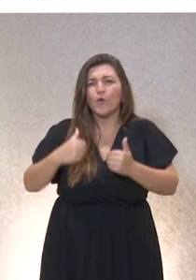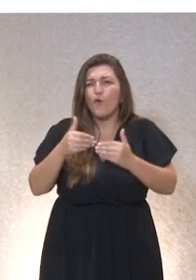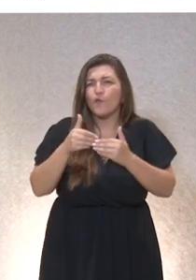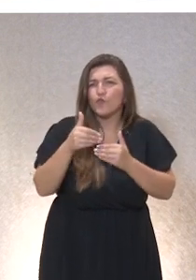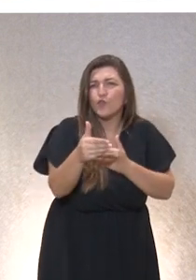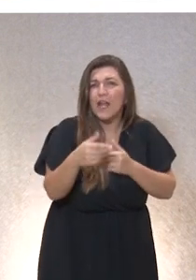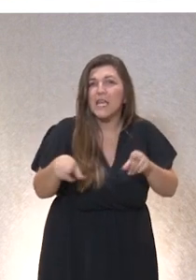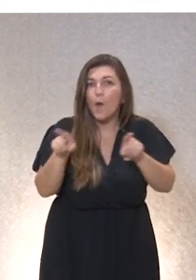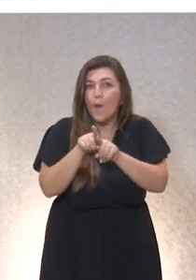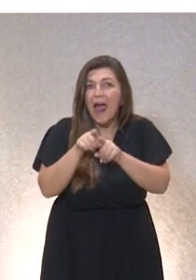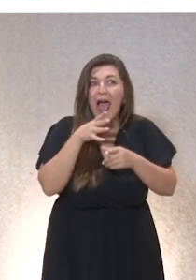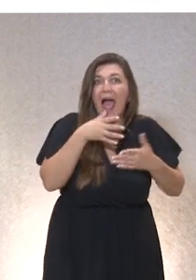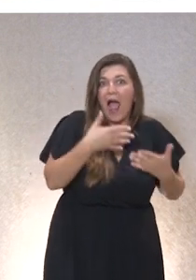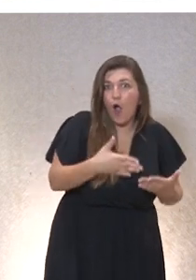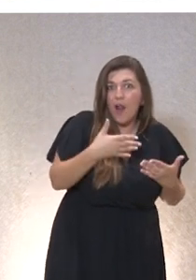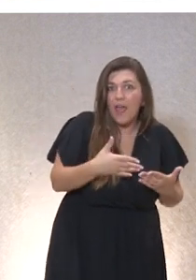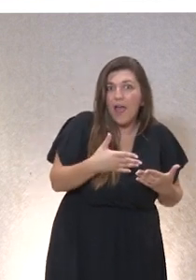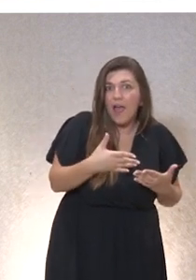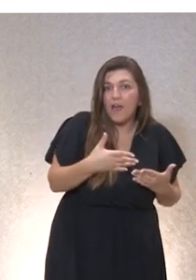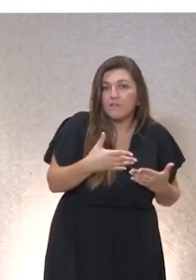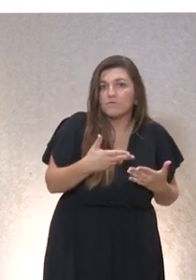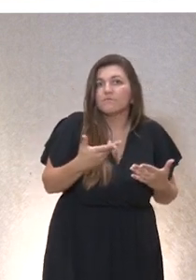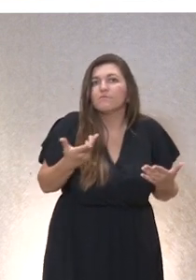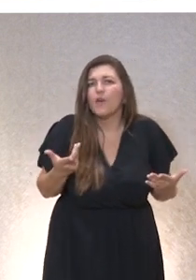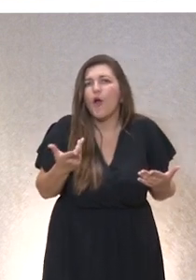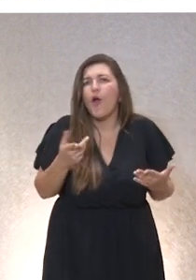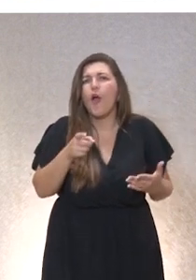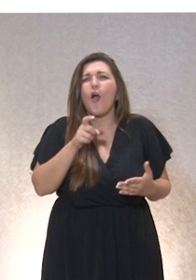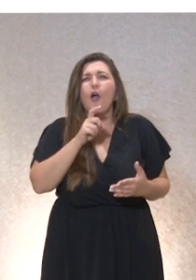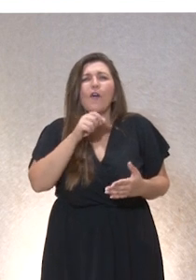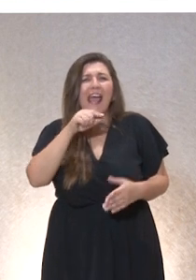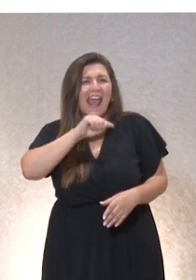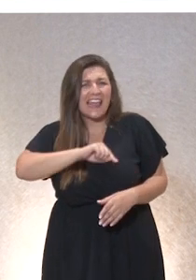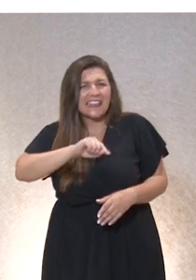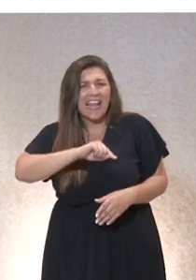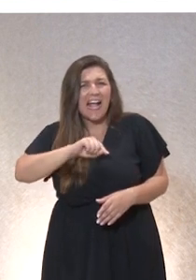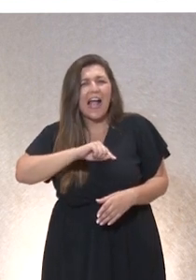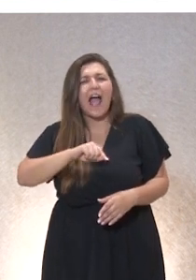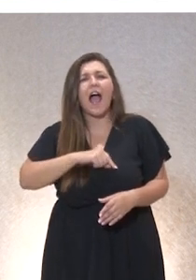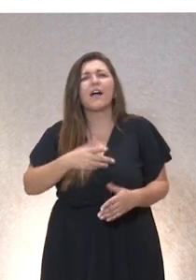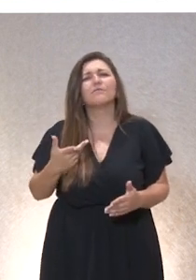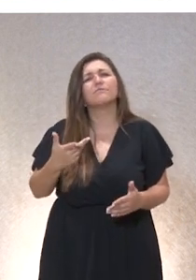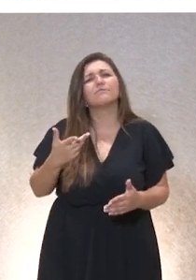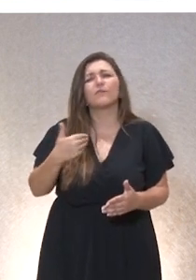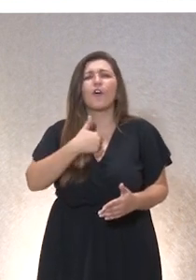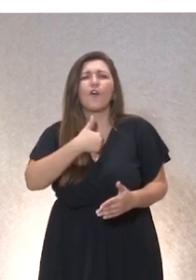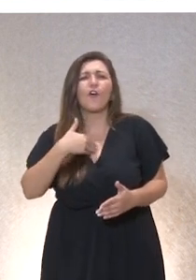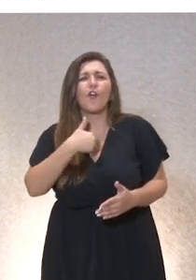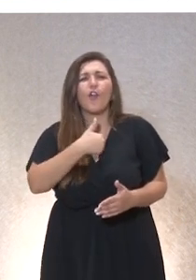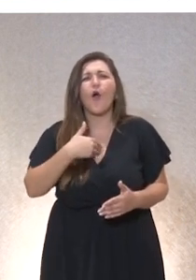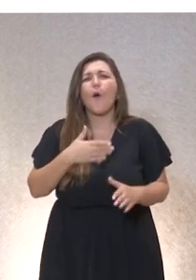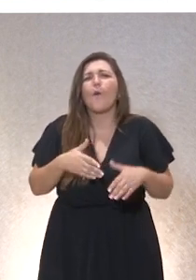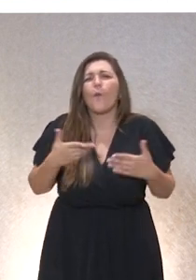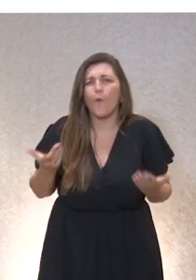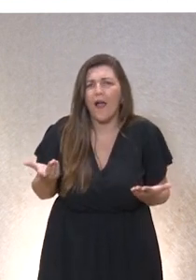que el actual, qué dimensión ética, qué papel va a tener la ética en esta sociedad digital y sobre todo qué vamos a entender